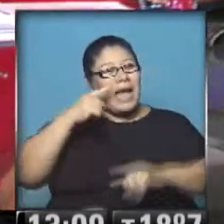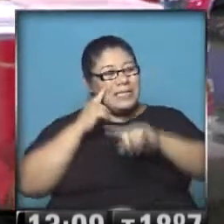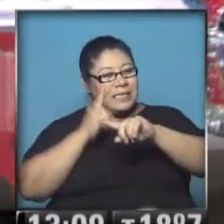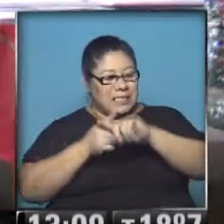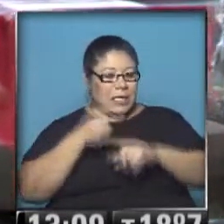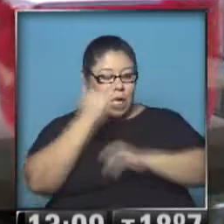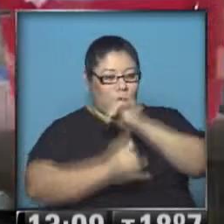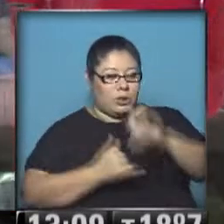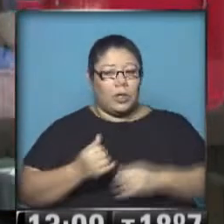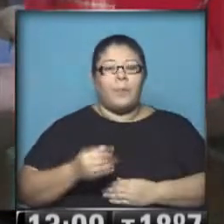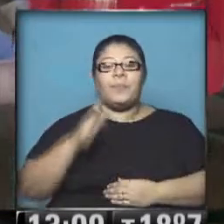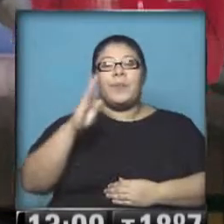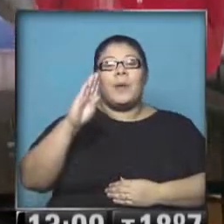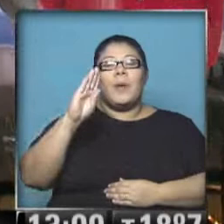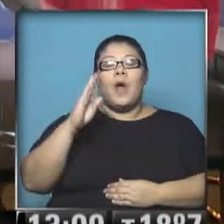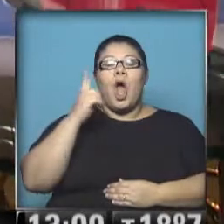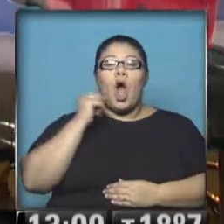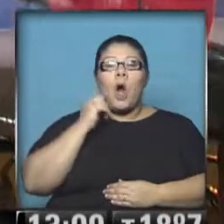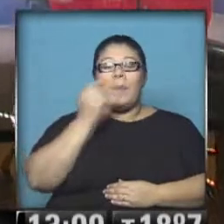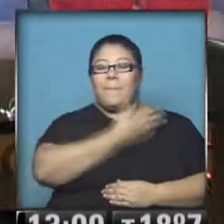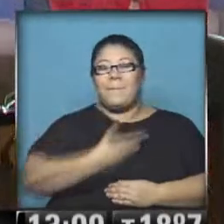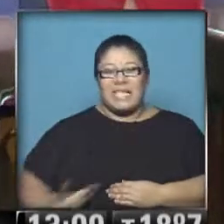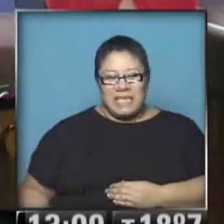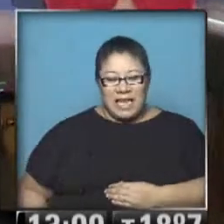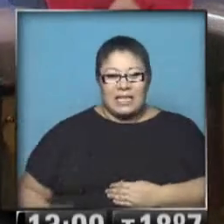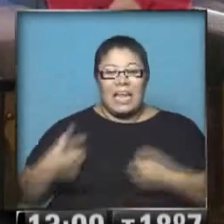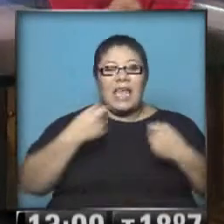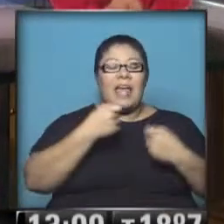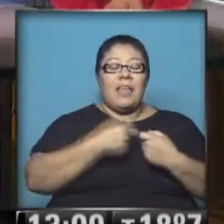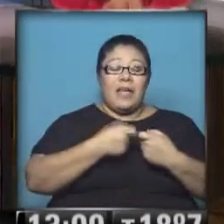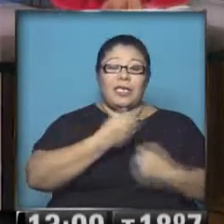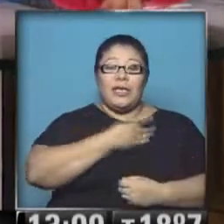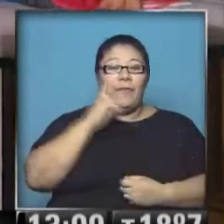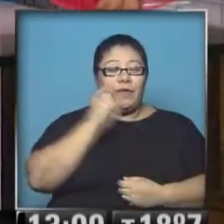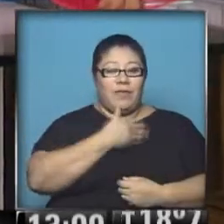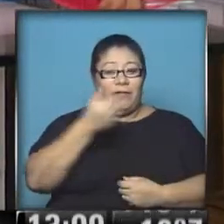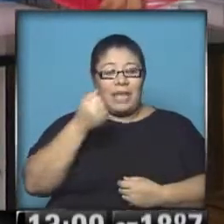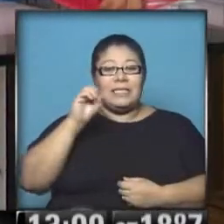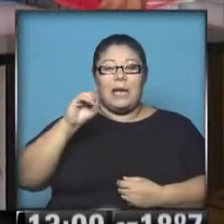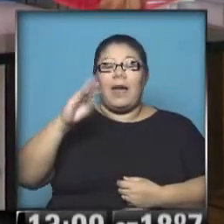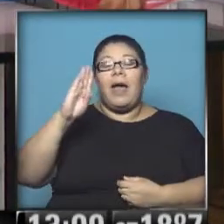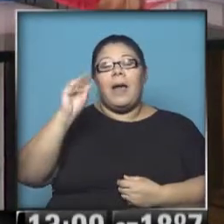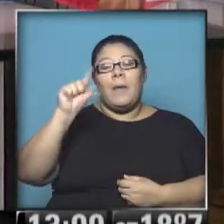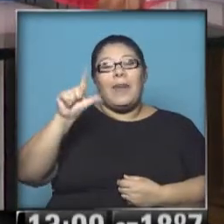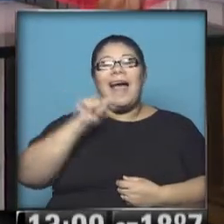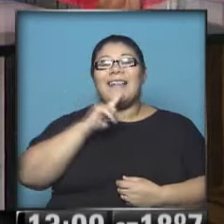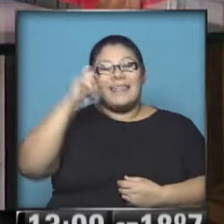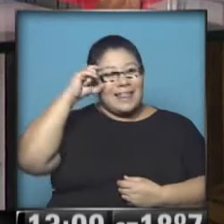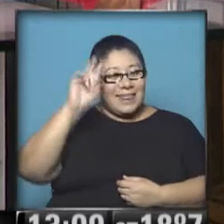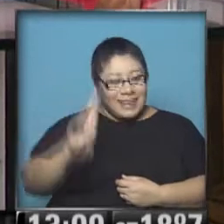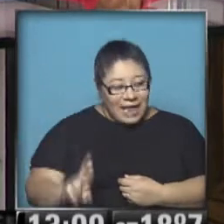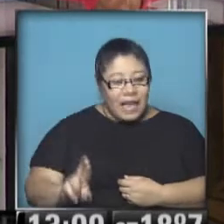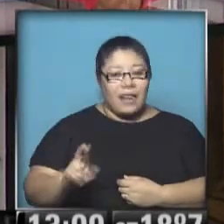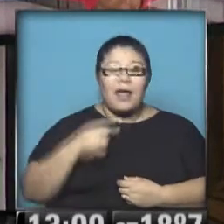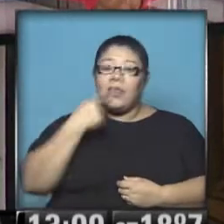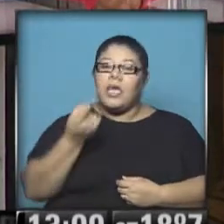Blatter cuando dio su conferencia de prensa, que a partir de ese momento iban a ir surgiendo más malas noticias. Y efectivamente